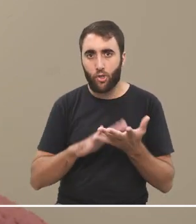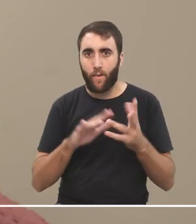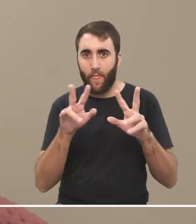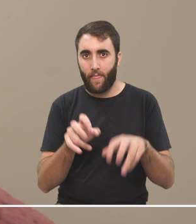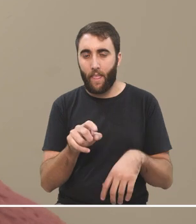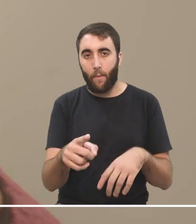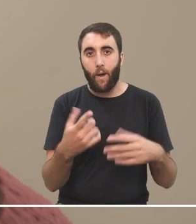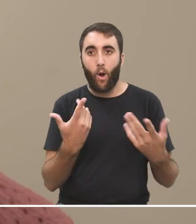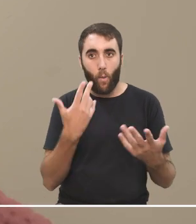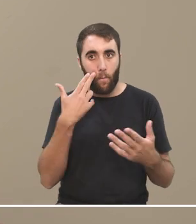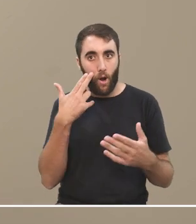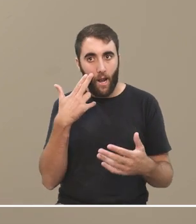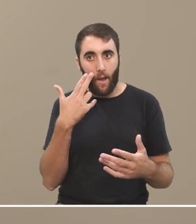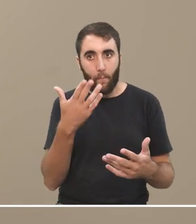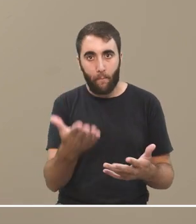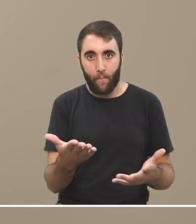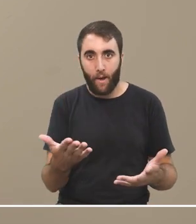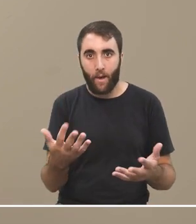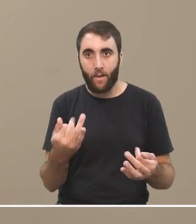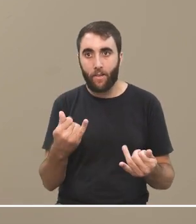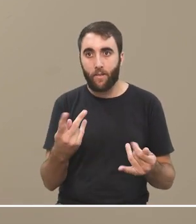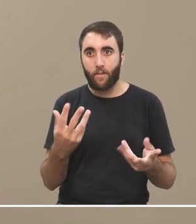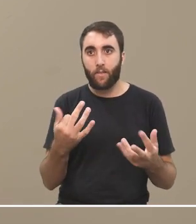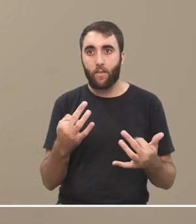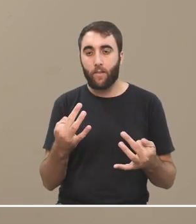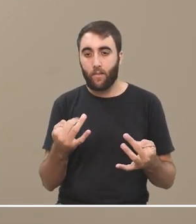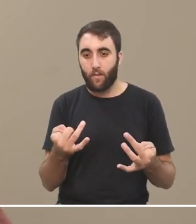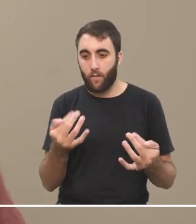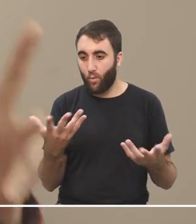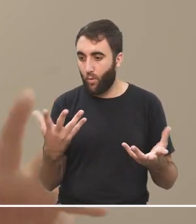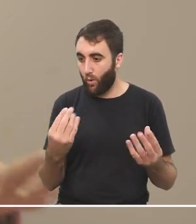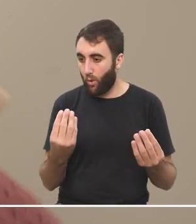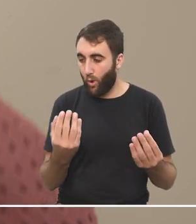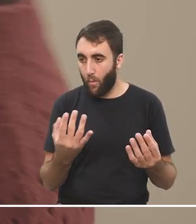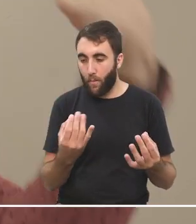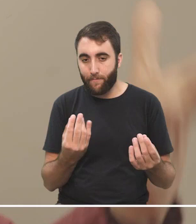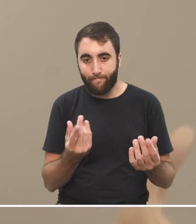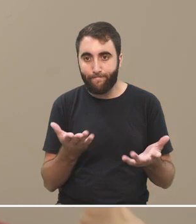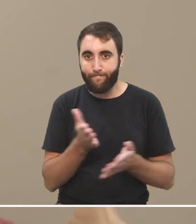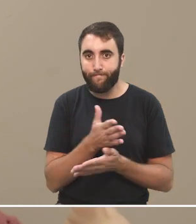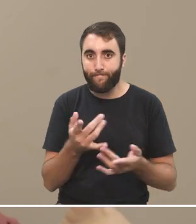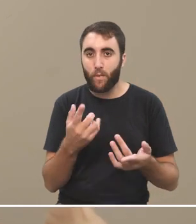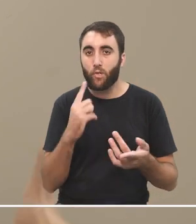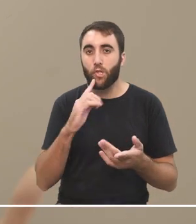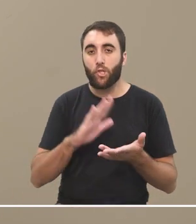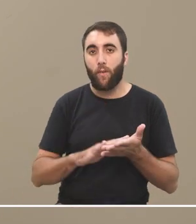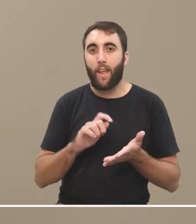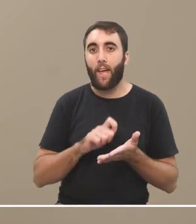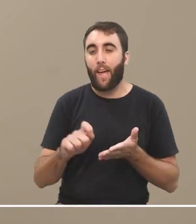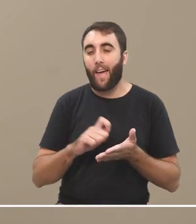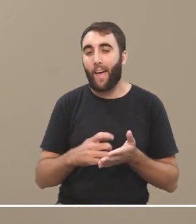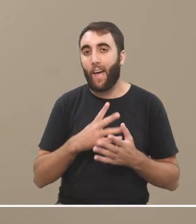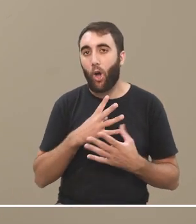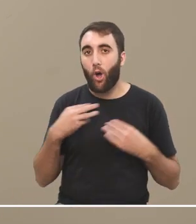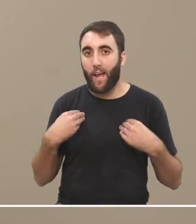obstáculo ahí o una perturbación de la situación escolar de clase